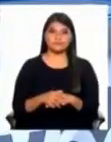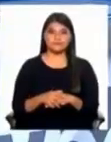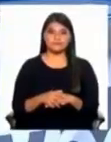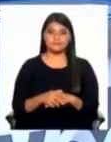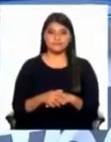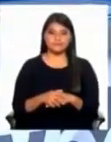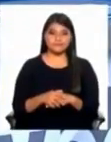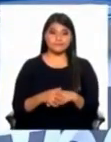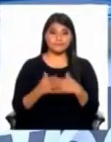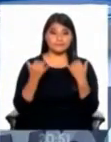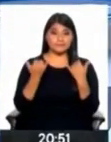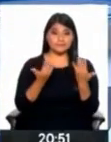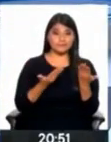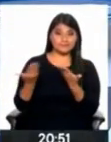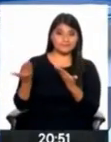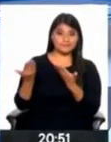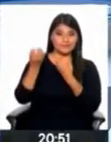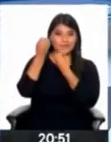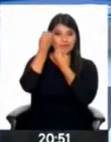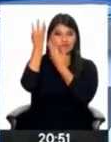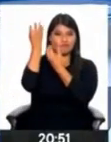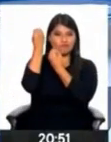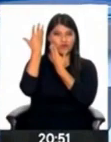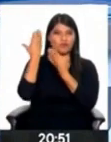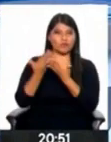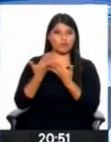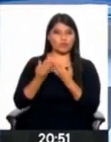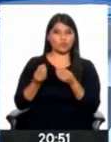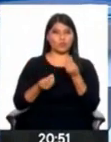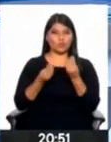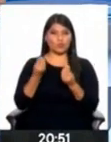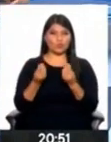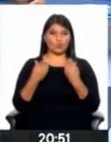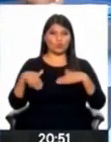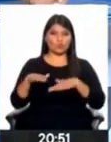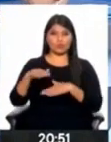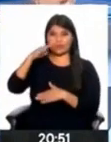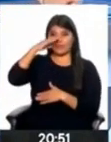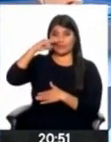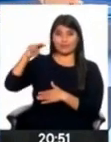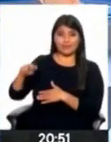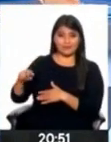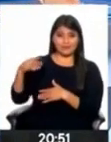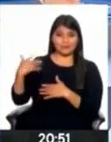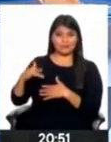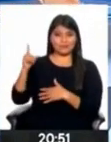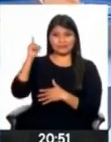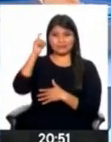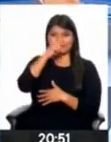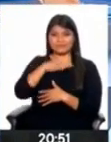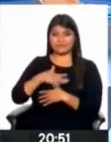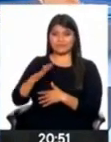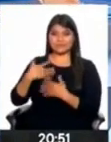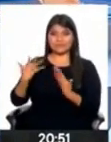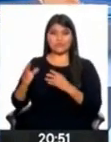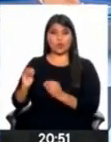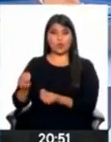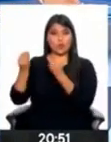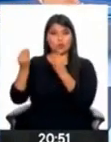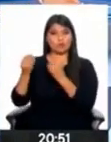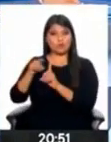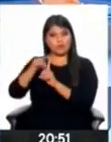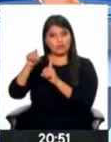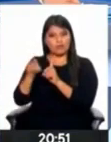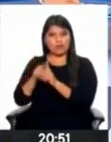En el reporte de hoy vamos a conocer más sobre la cruel realidad por la que atraviesan niñas y adolescentes a consecuencia de la violencia